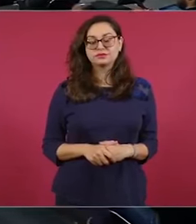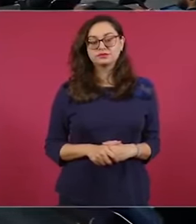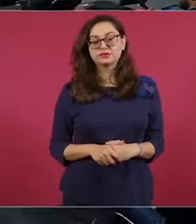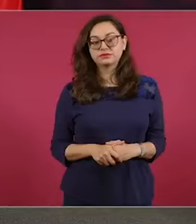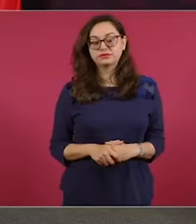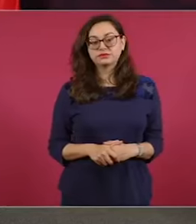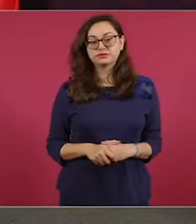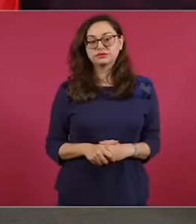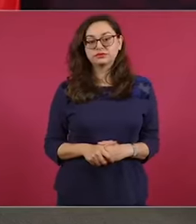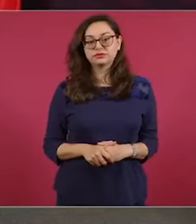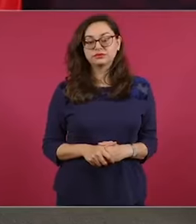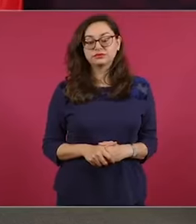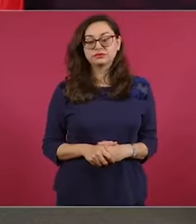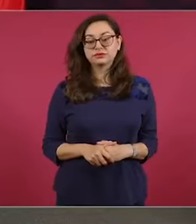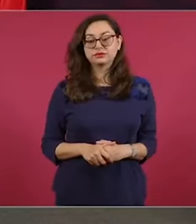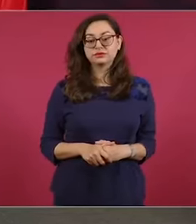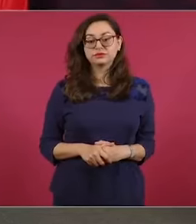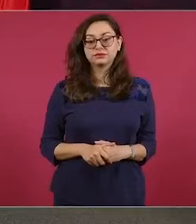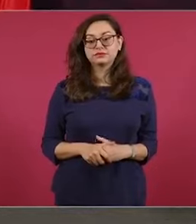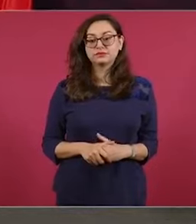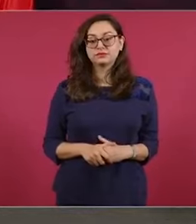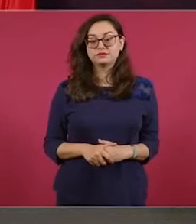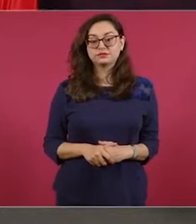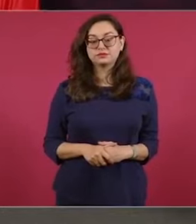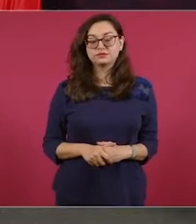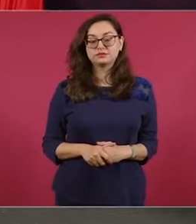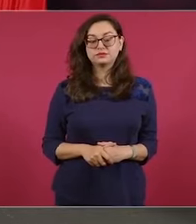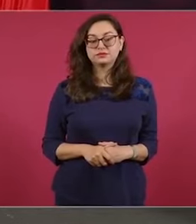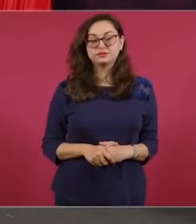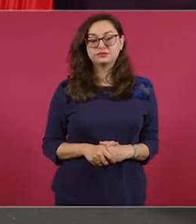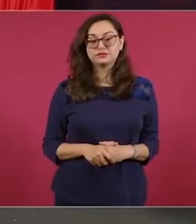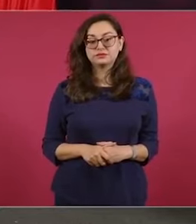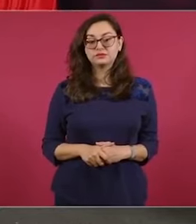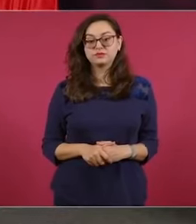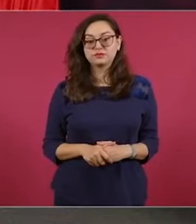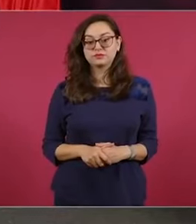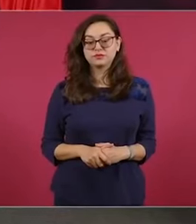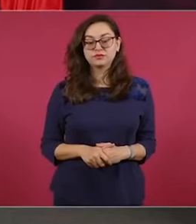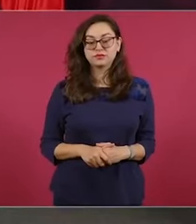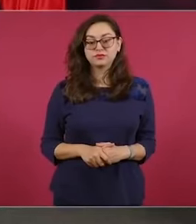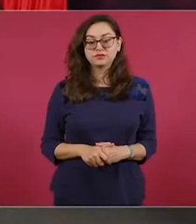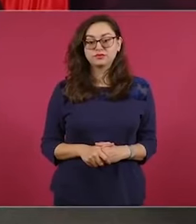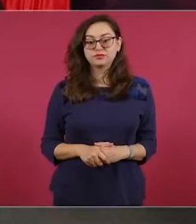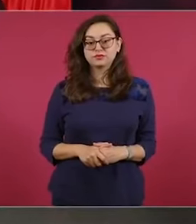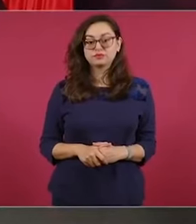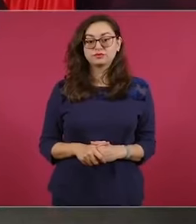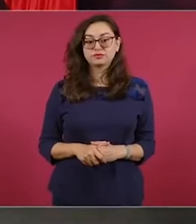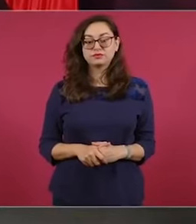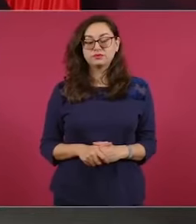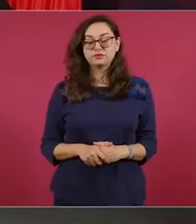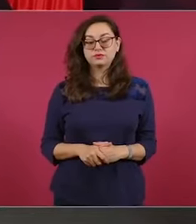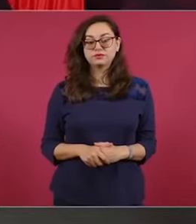control del